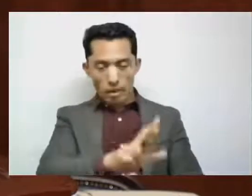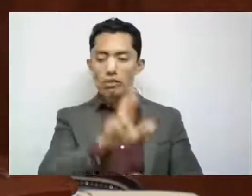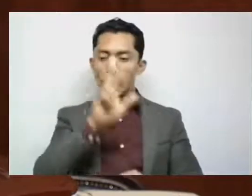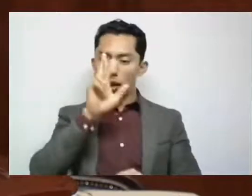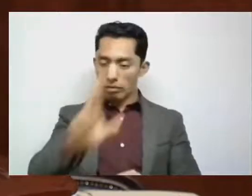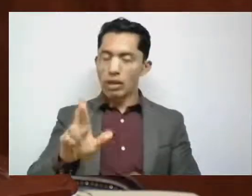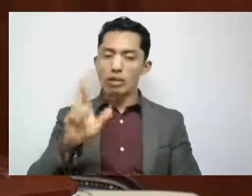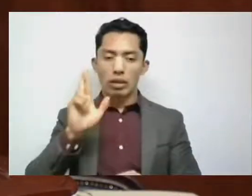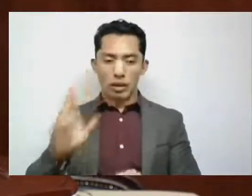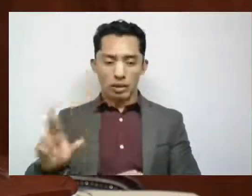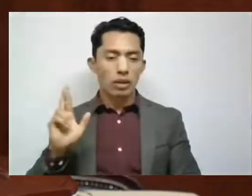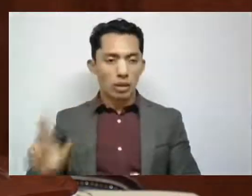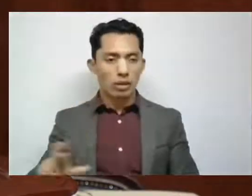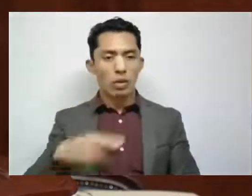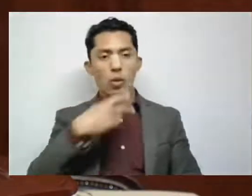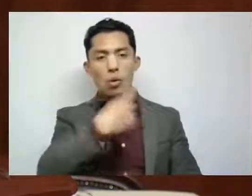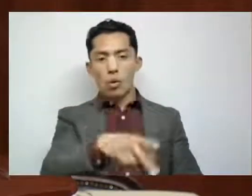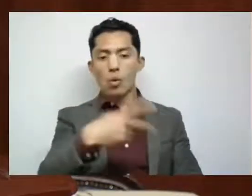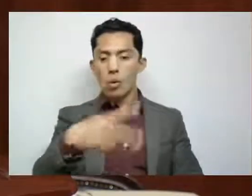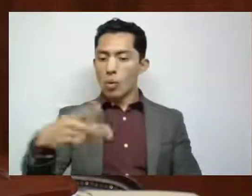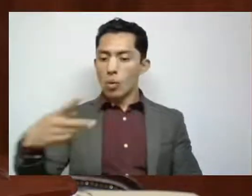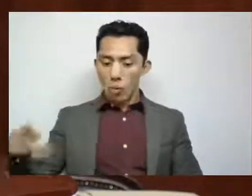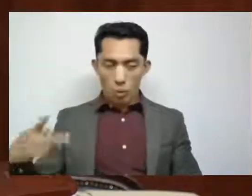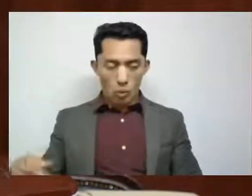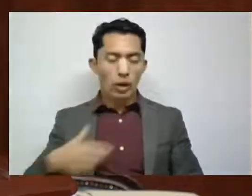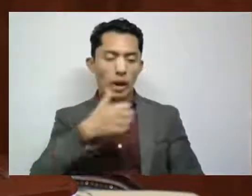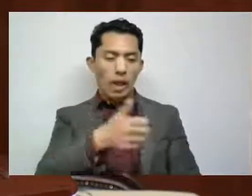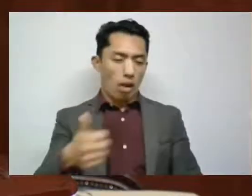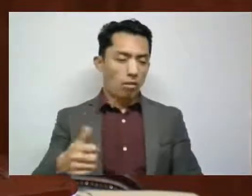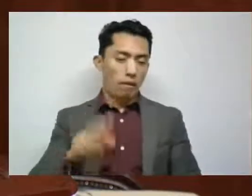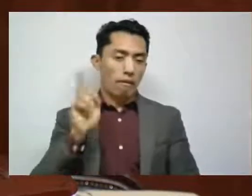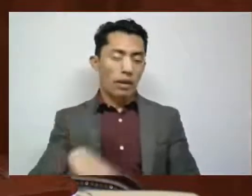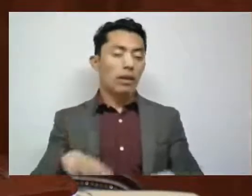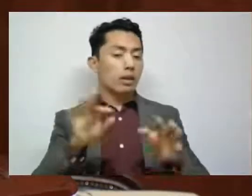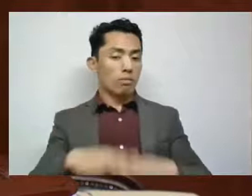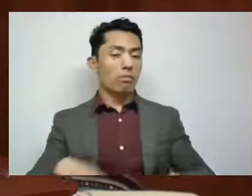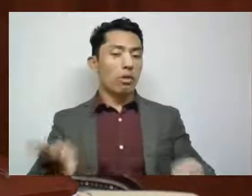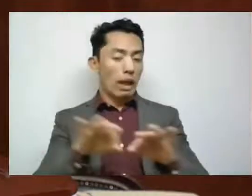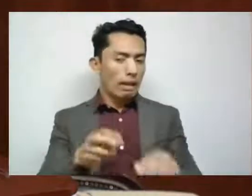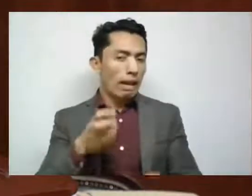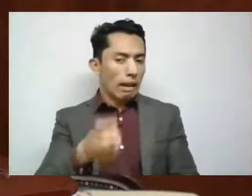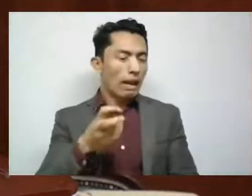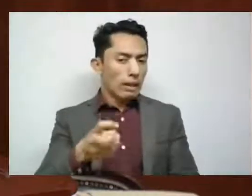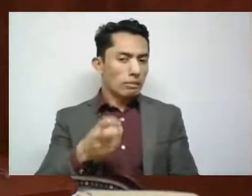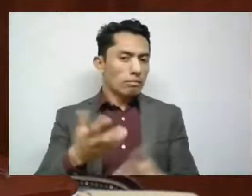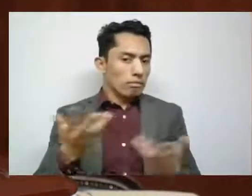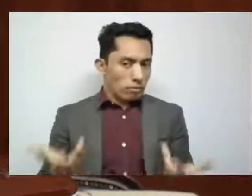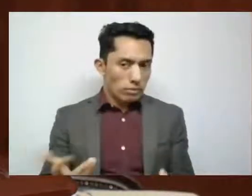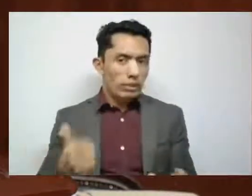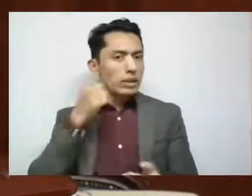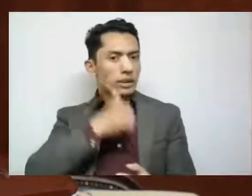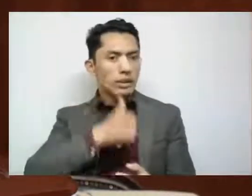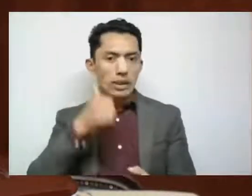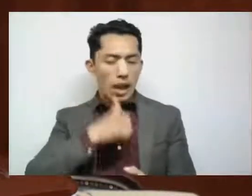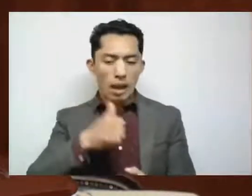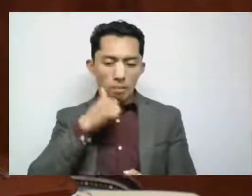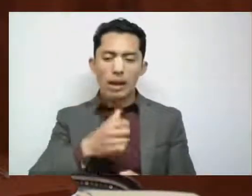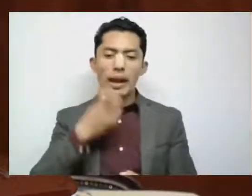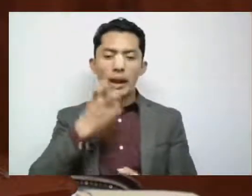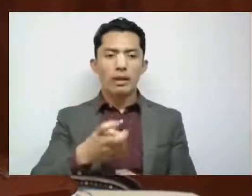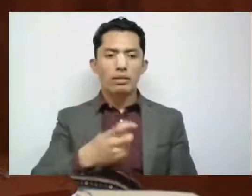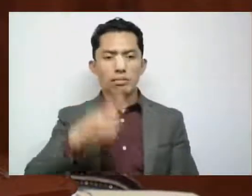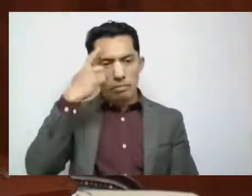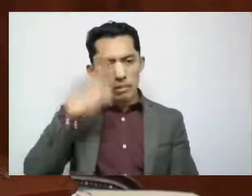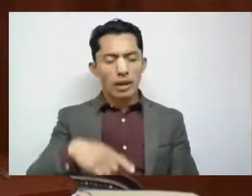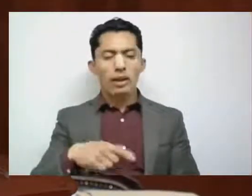de cada uno de nosotros. Y que, por supuesto, así nos tendremos que conducir para tener una